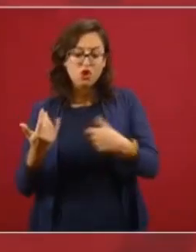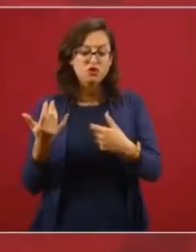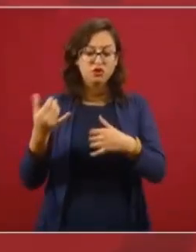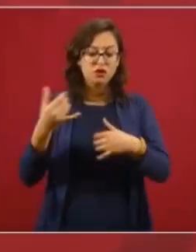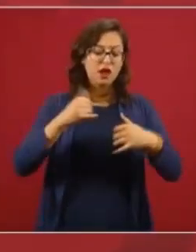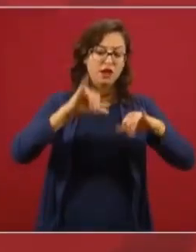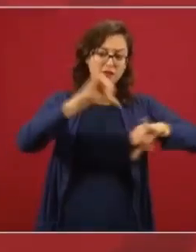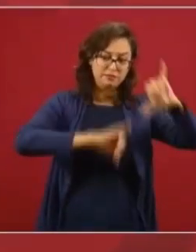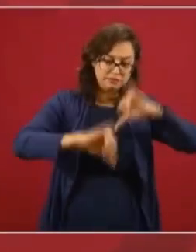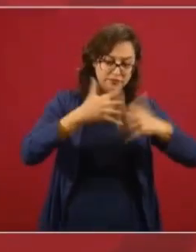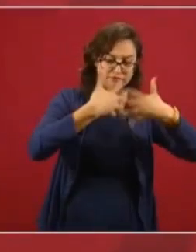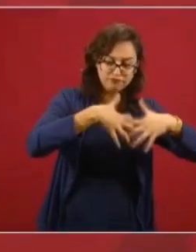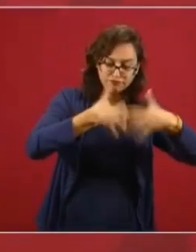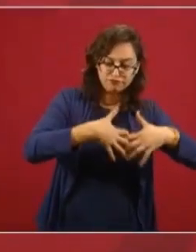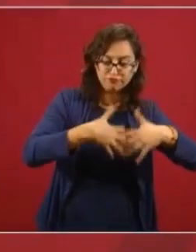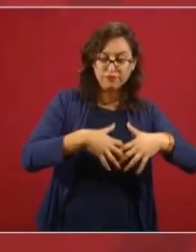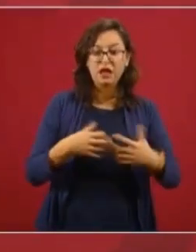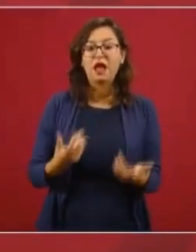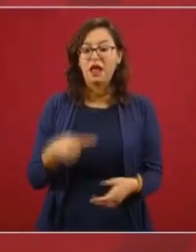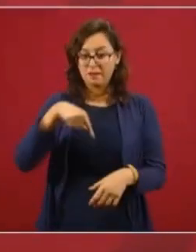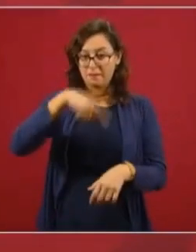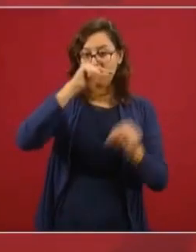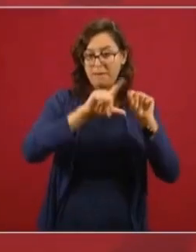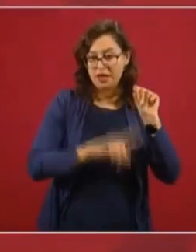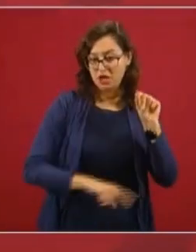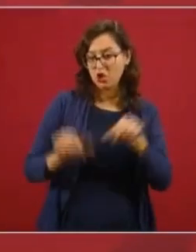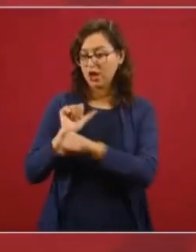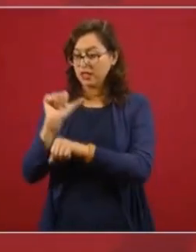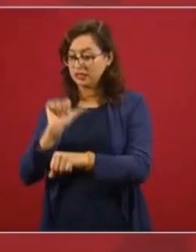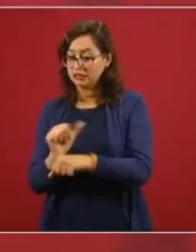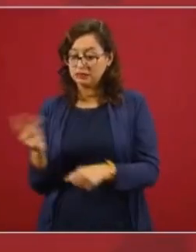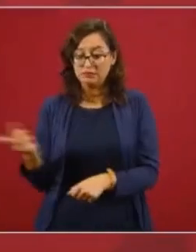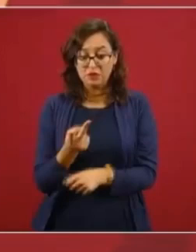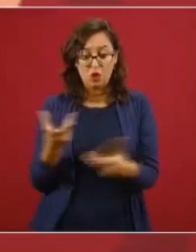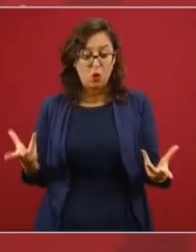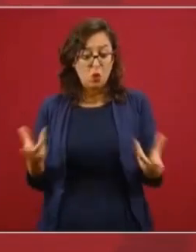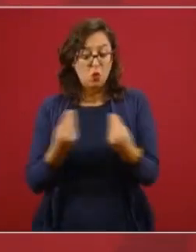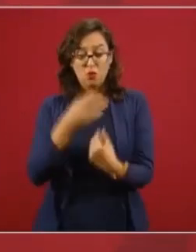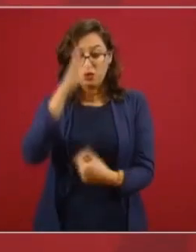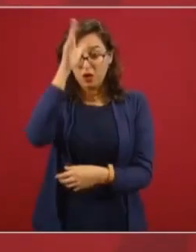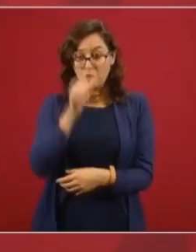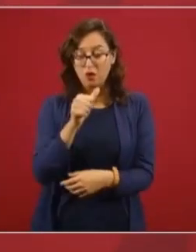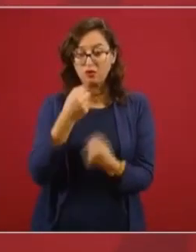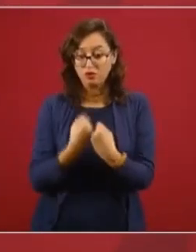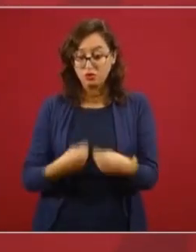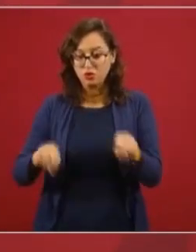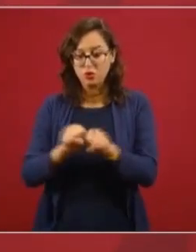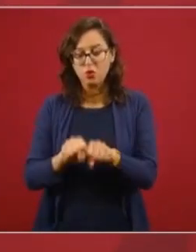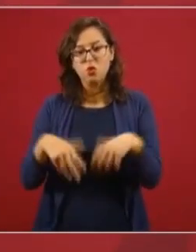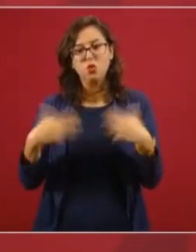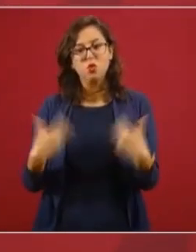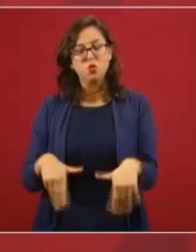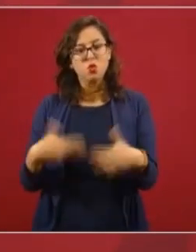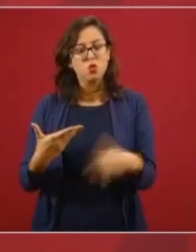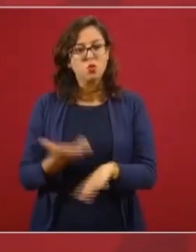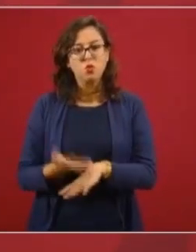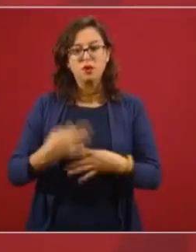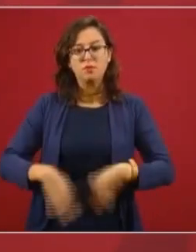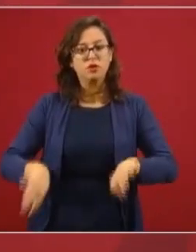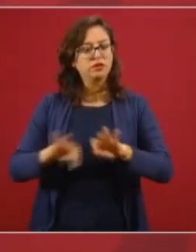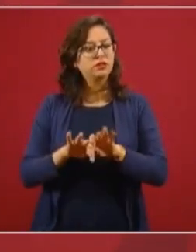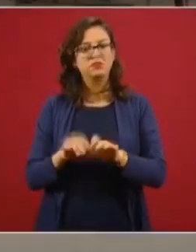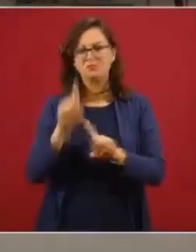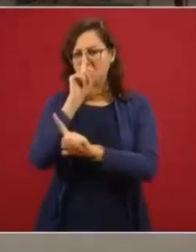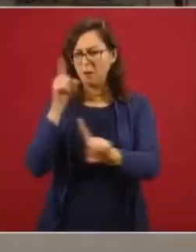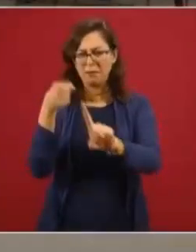Leomont aquí en México. Es una alianza estratégica, como bien lo decía Carlos anteriormente, sin fines de lucro,